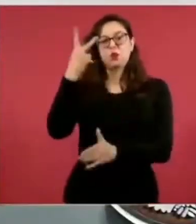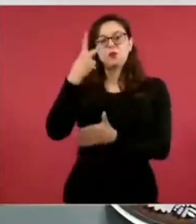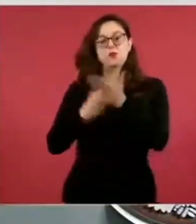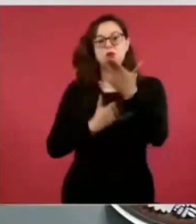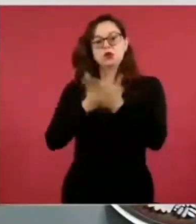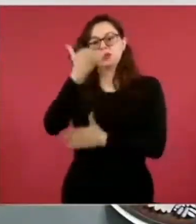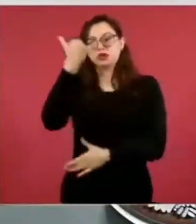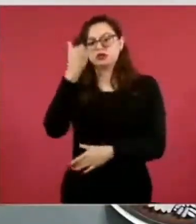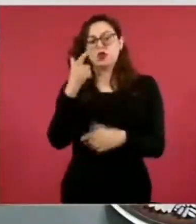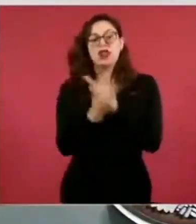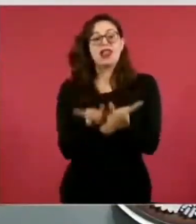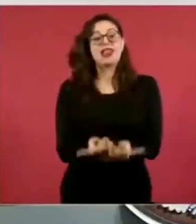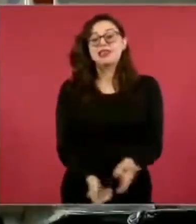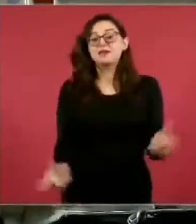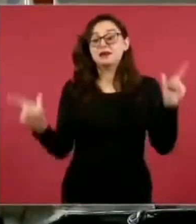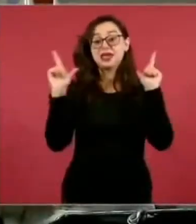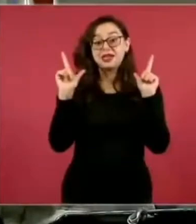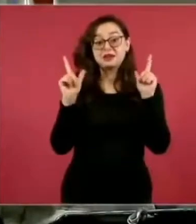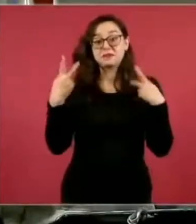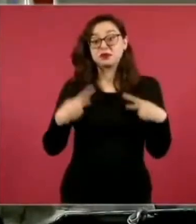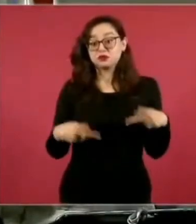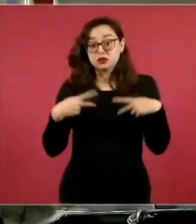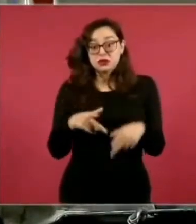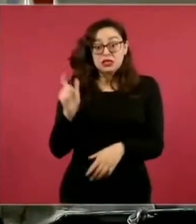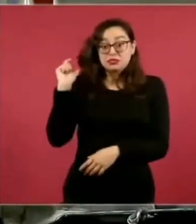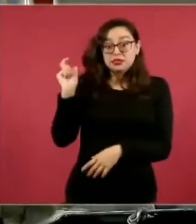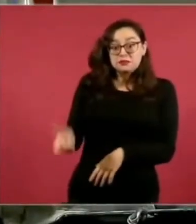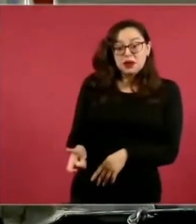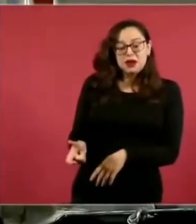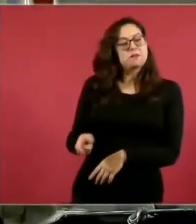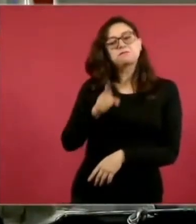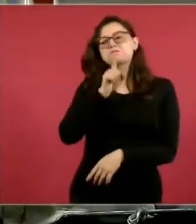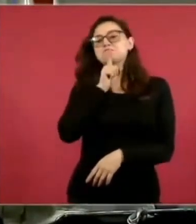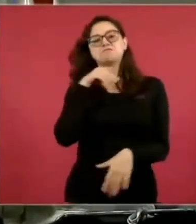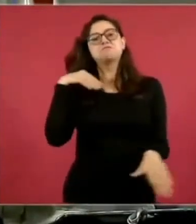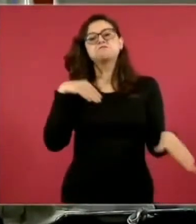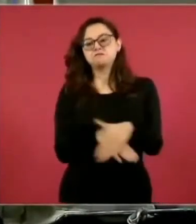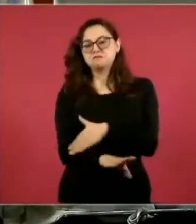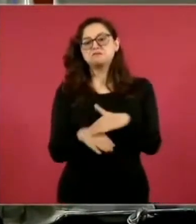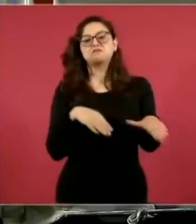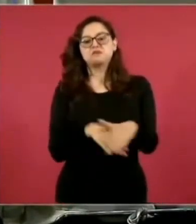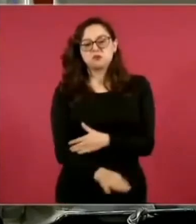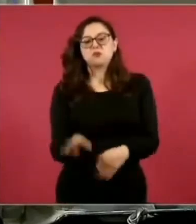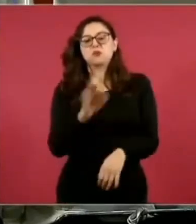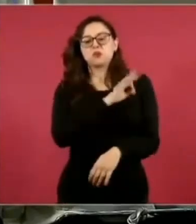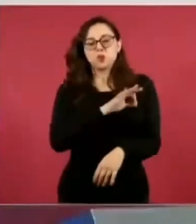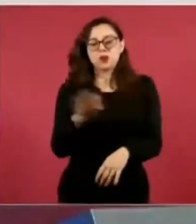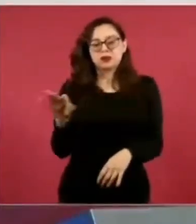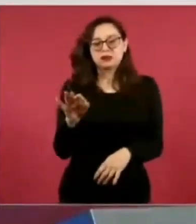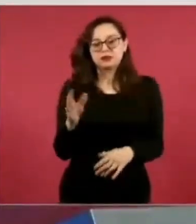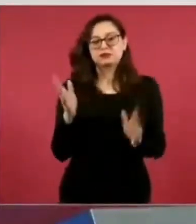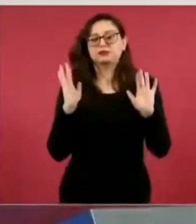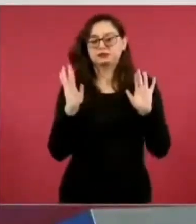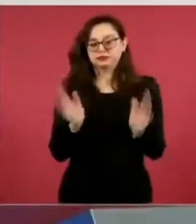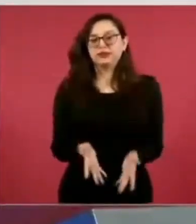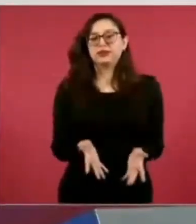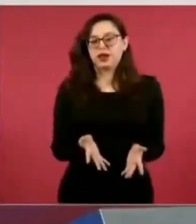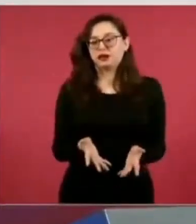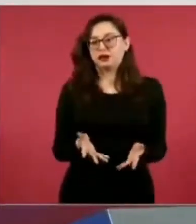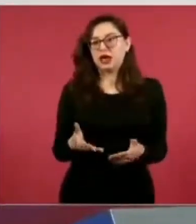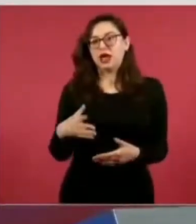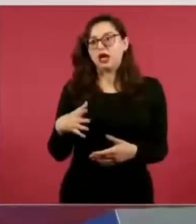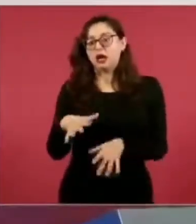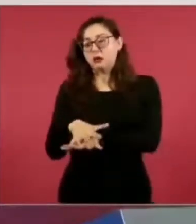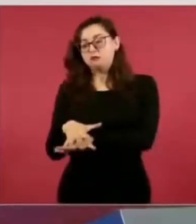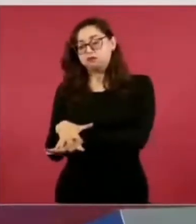peaje y cada vez que pasen por ahí, las y los trabajadores de la construcción o por el boulevard Cuculcán ya desahogado porque tienen una vía alterna para